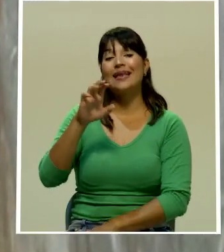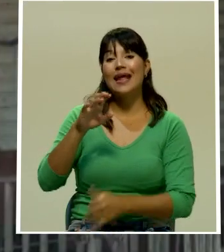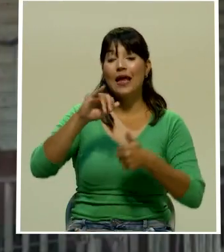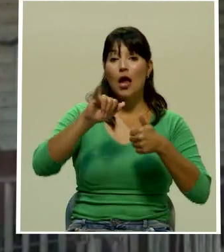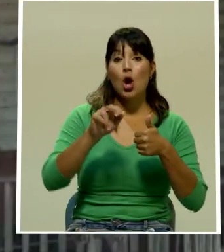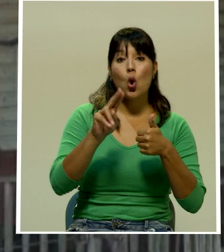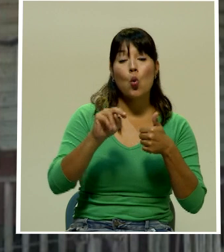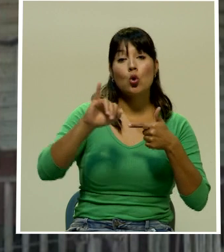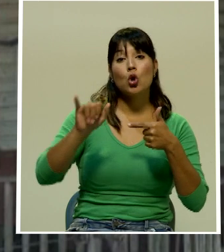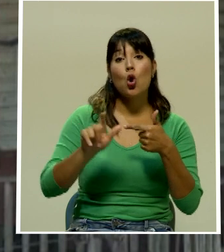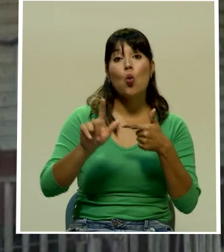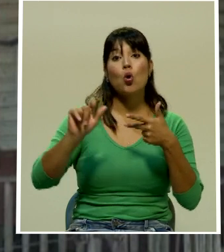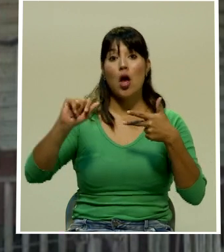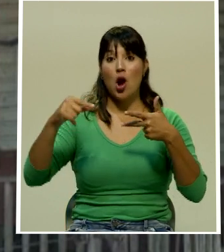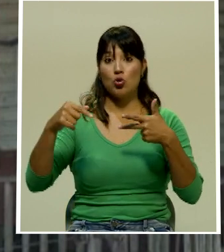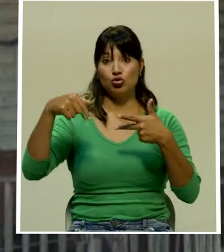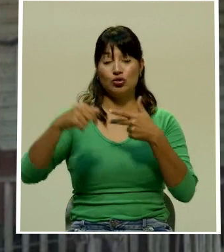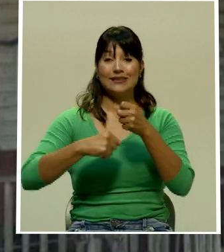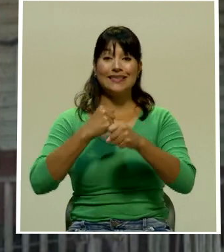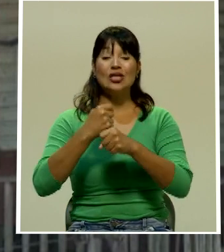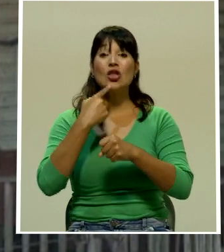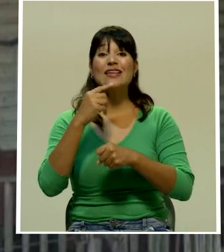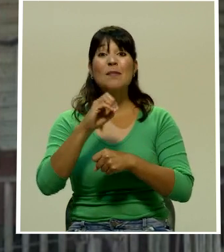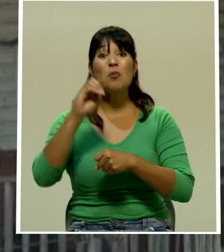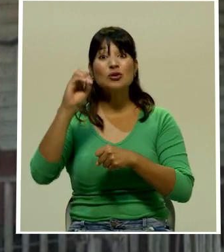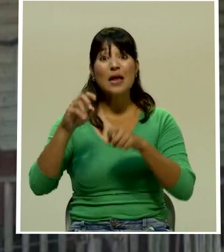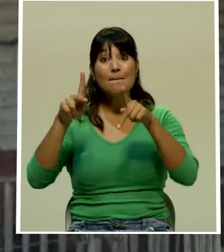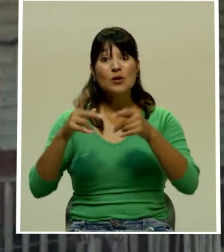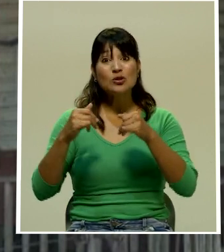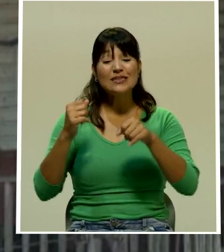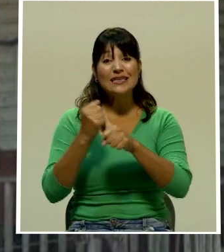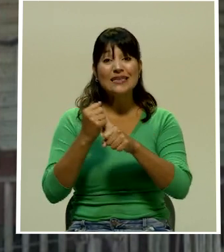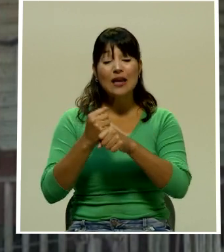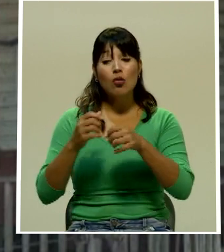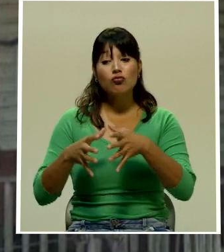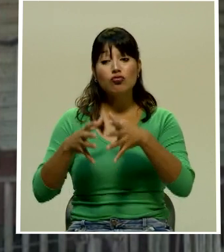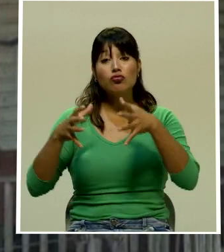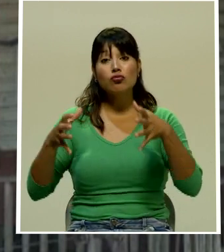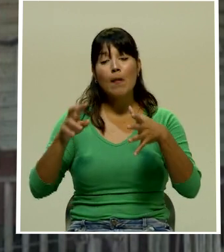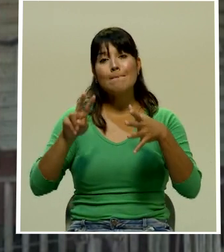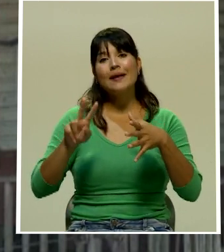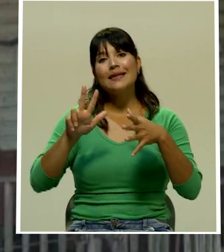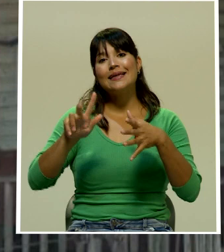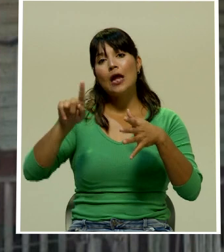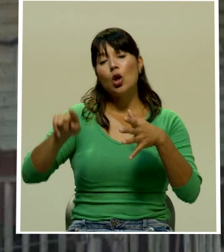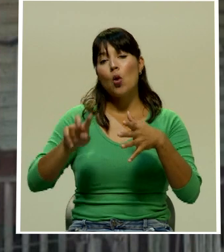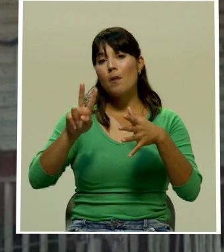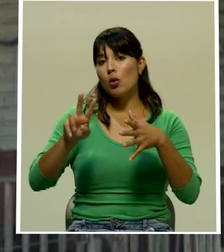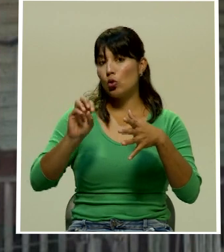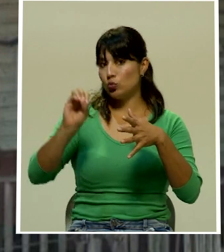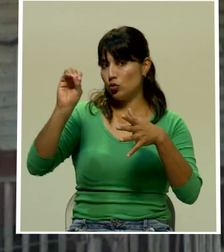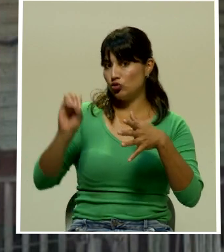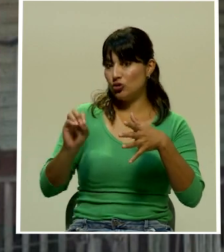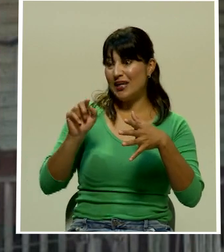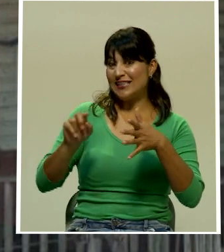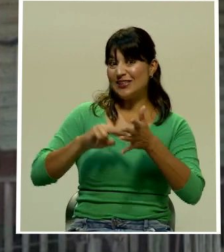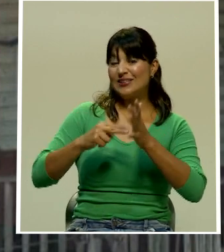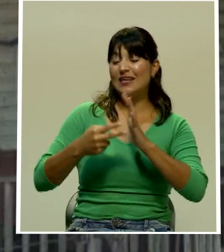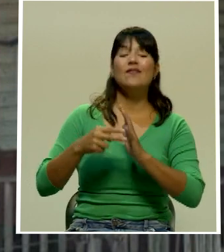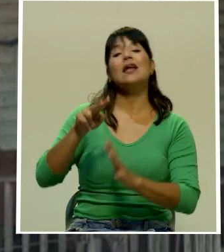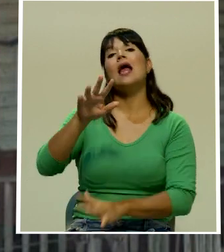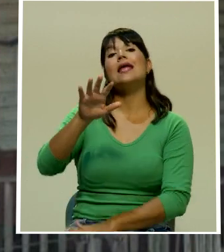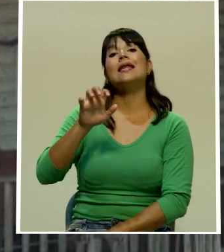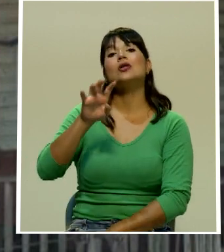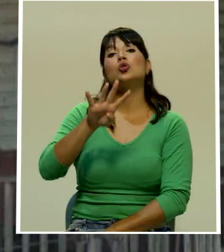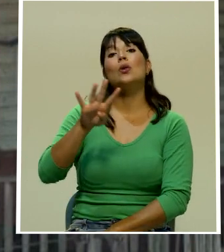este año señalan que la tasa de desempleo llega a los 23,2%. Eso equivale a 544.000